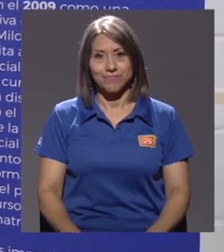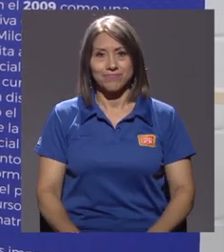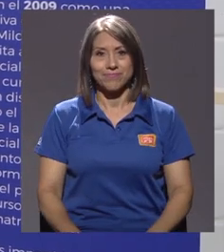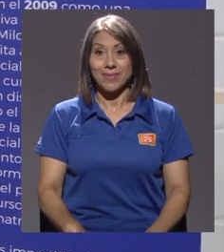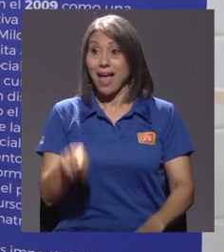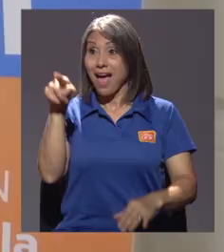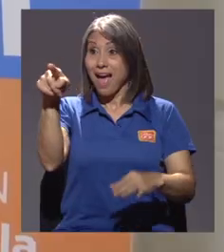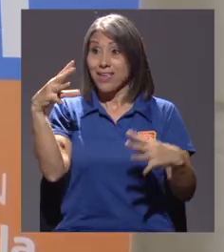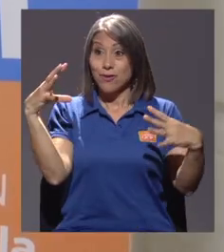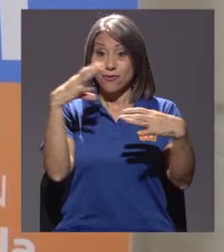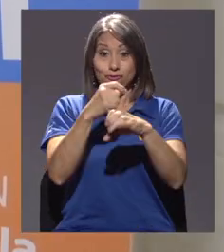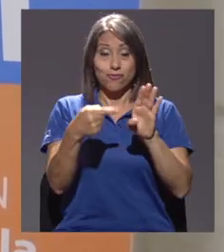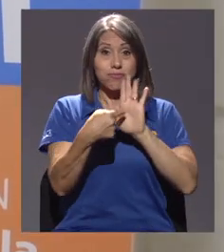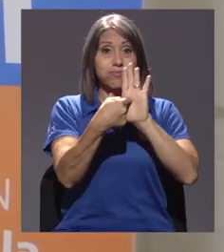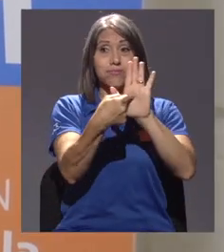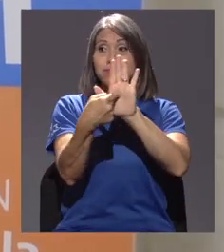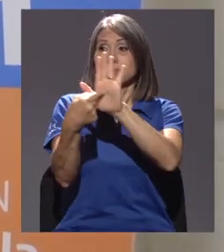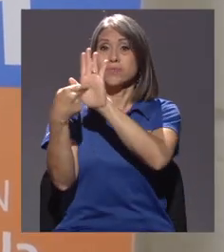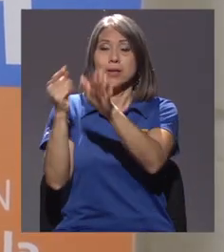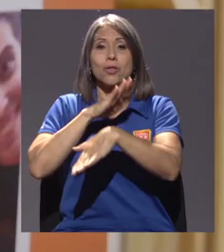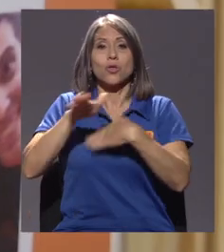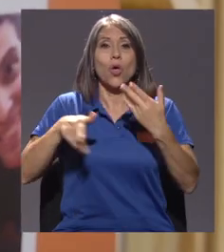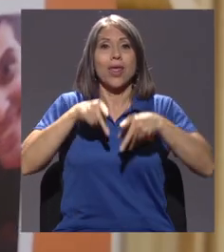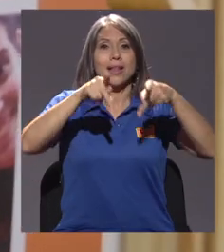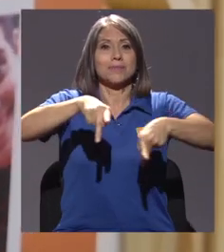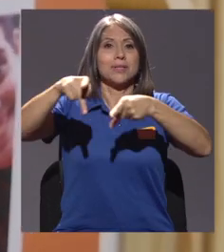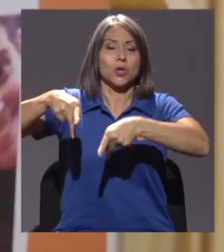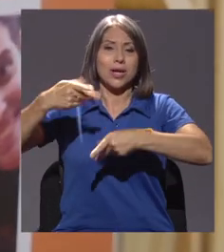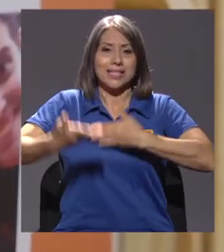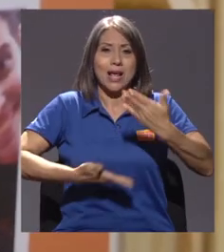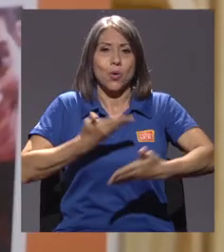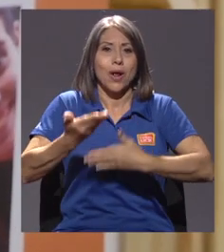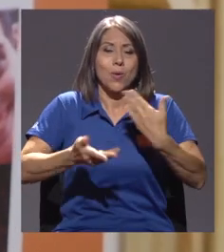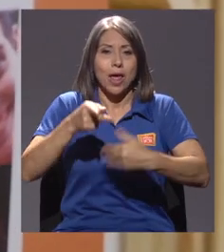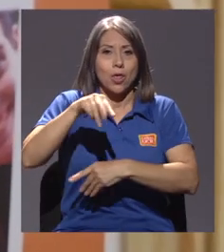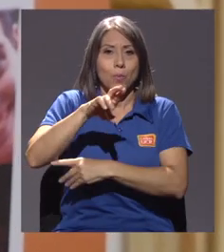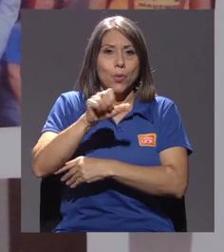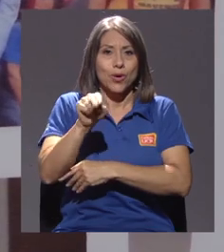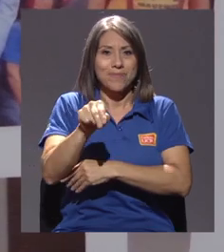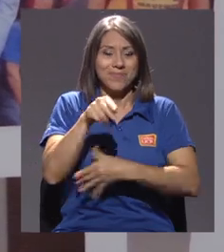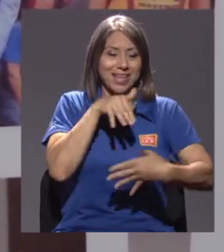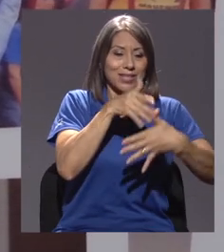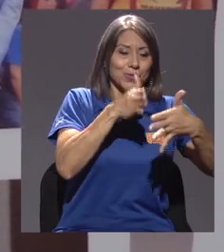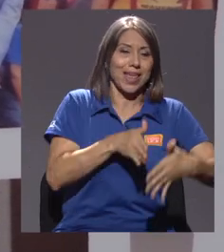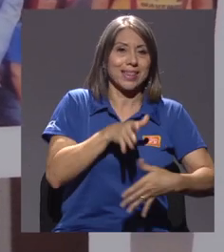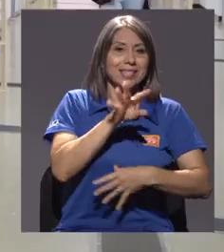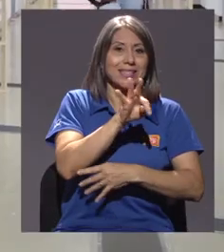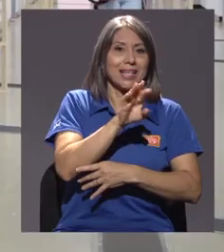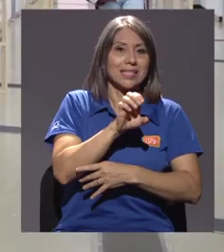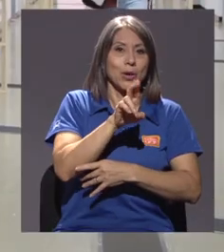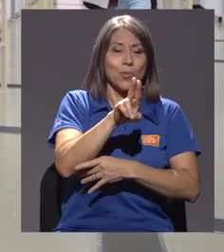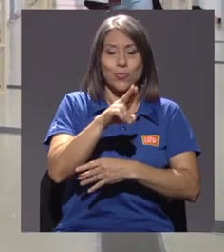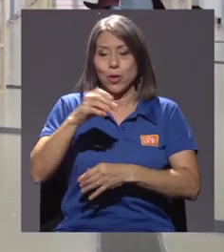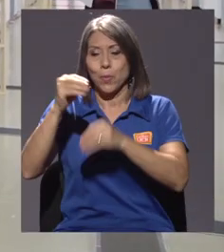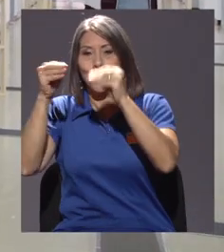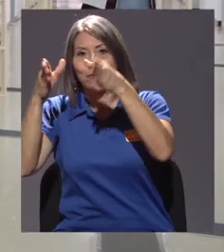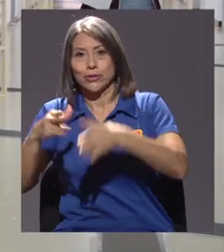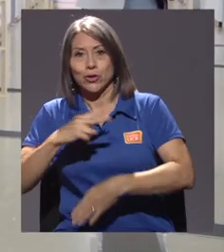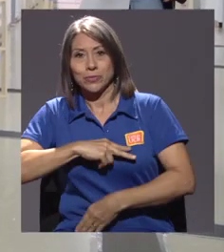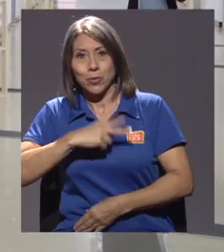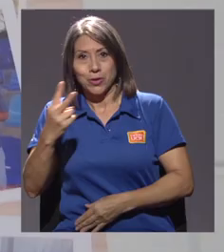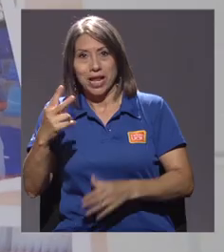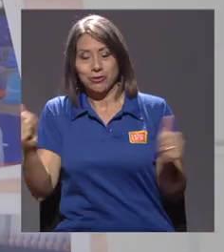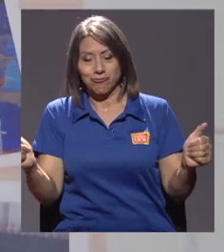En la galería se muestra a todas las personas que han colaborado en PROIN, tanto estudiantes de TCU como profesores voluntarios, que en